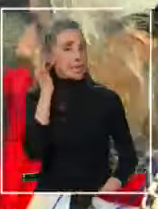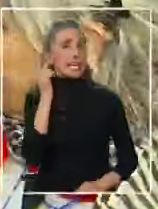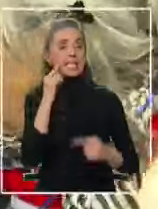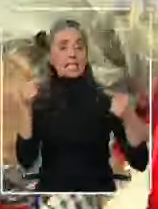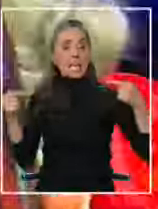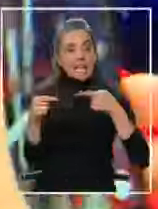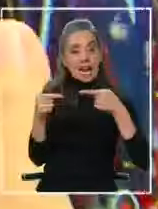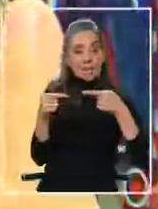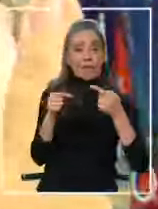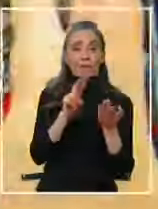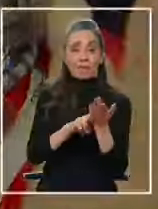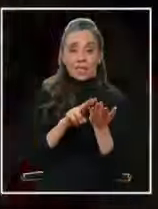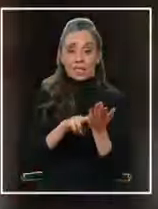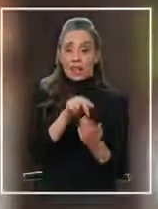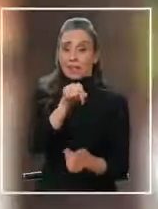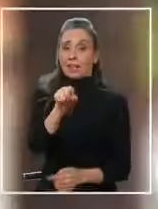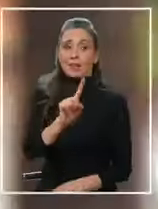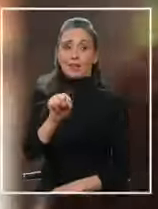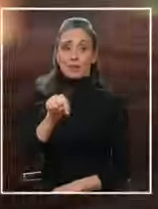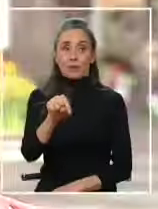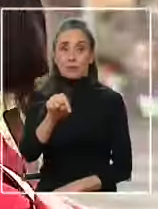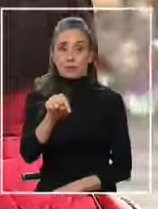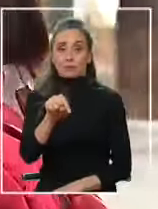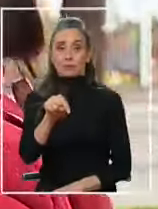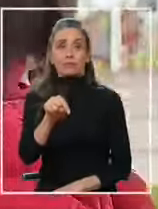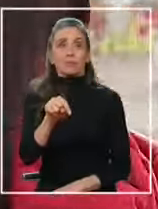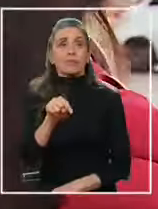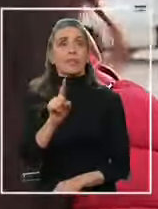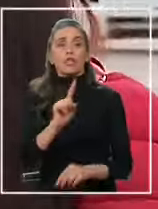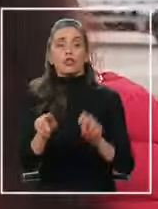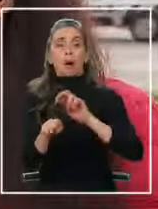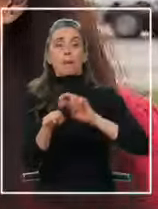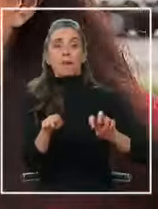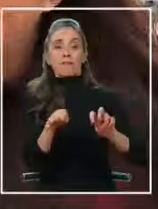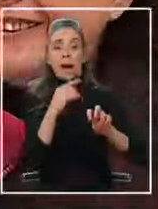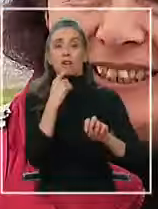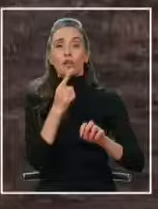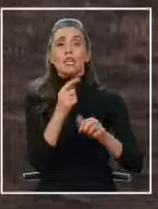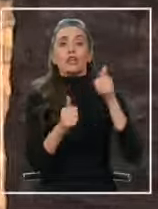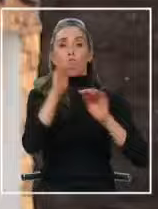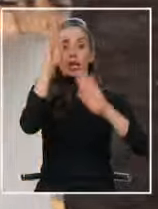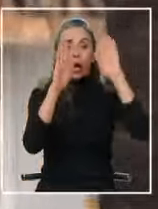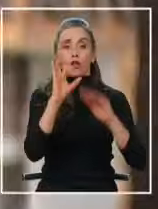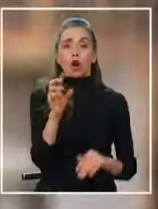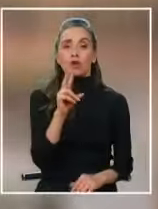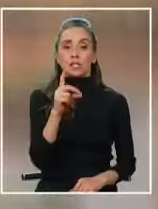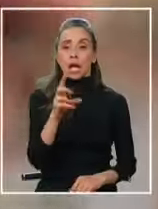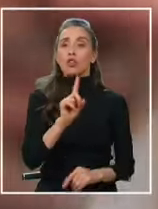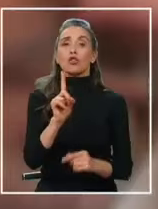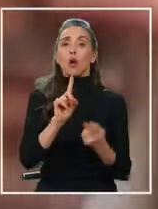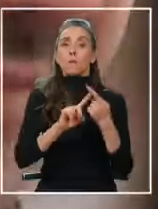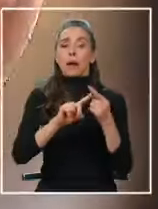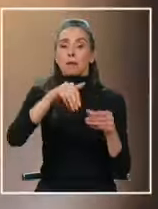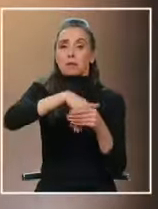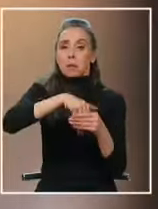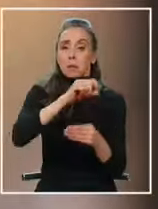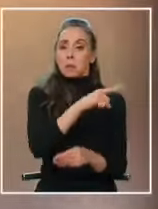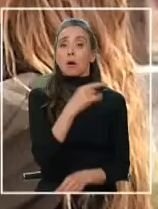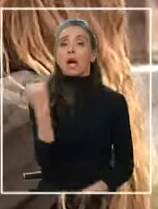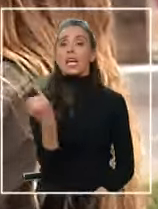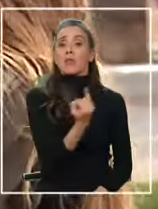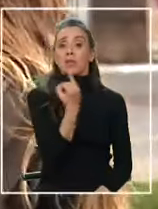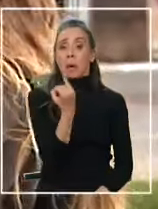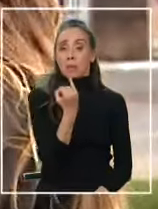adversario, el verdadero no estaba ahí. No me bajo, dejó el consejar Felipe Osandón, quien no participó de la primaria. Él, como